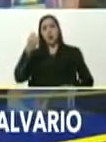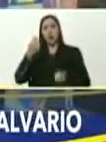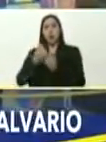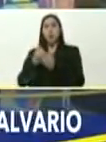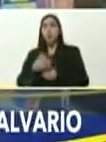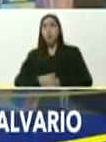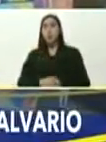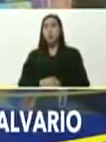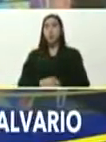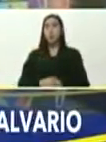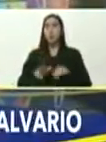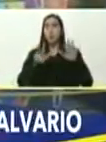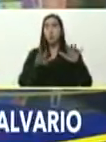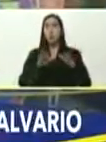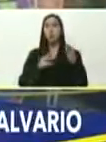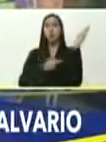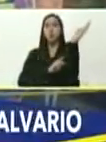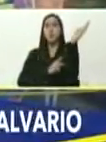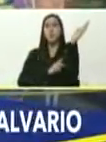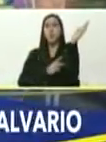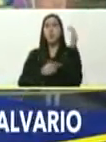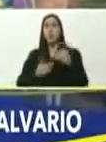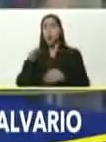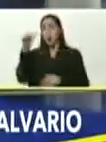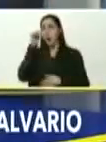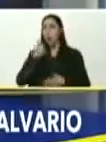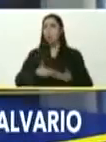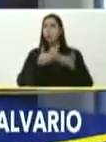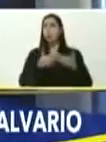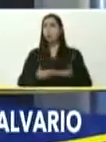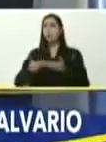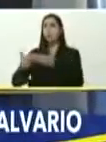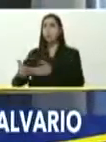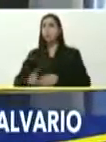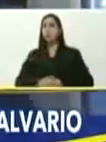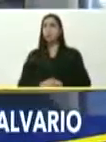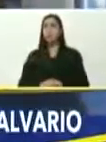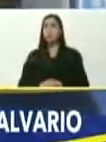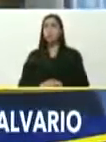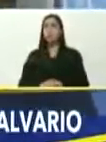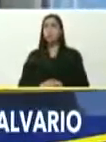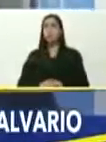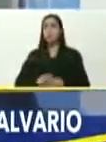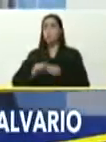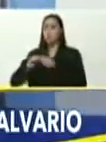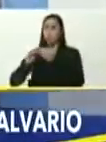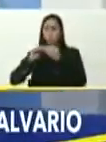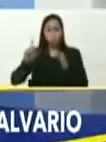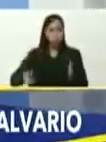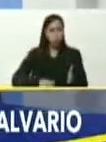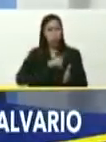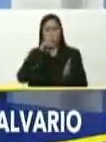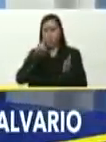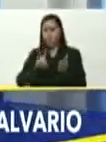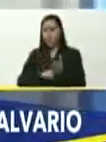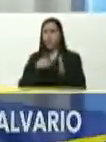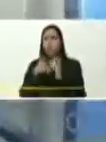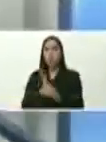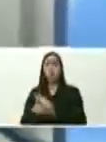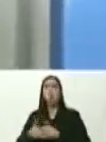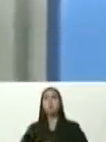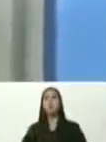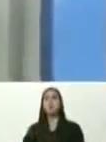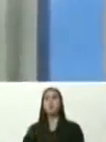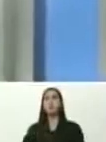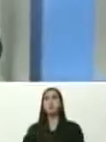a estas ocho parroquias, como usted puede ver, al fondo, bueno, se ha rehabilitado, todo lo que es la celda A,